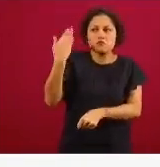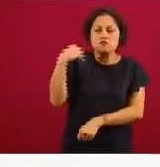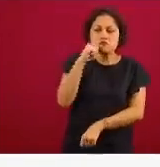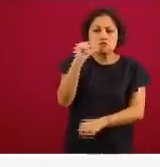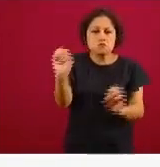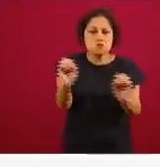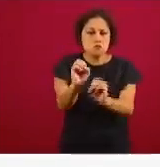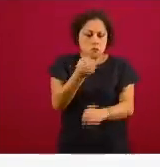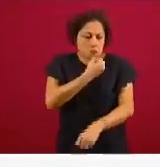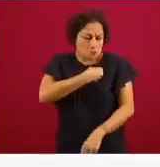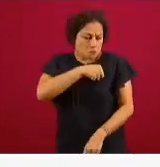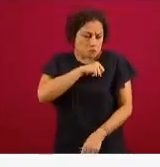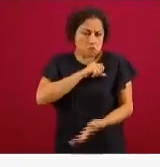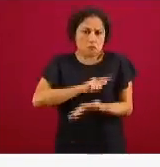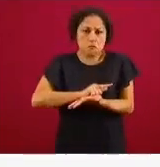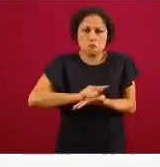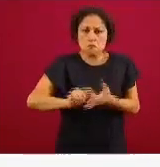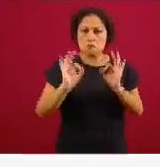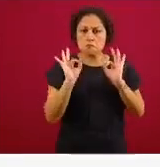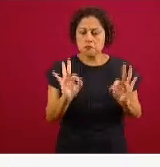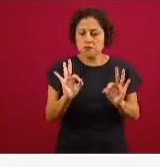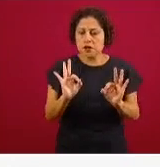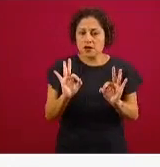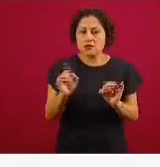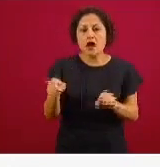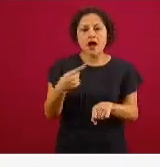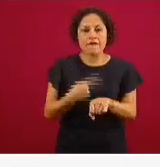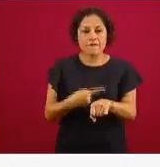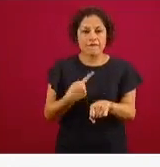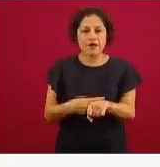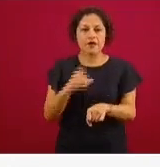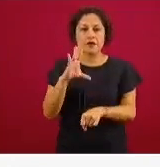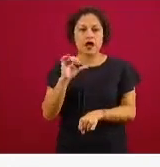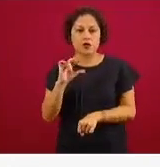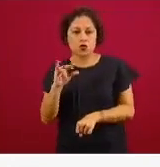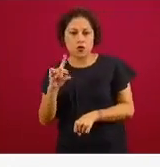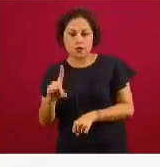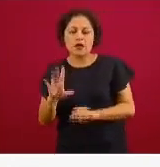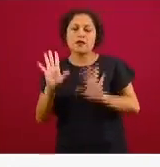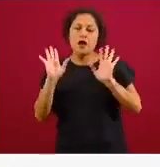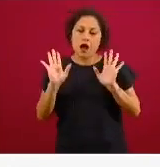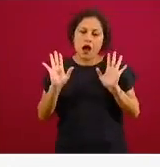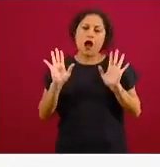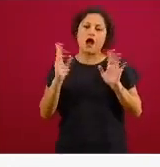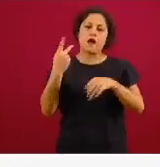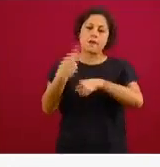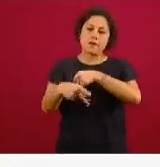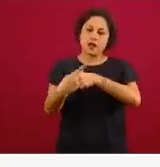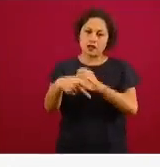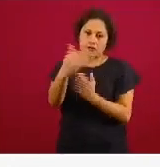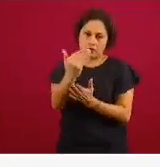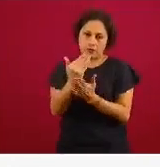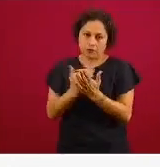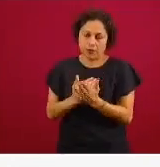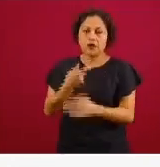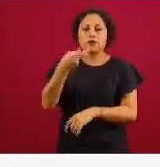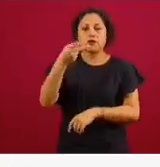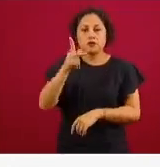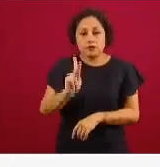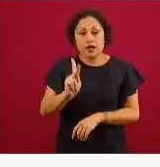y también hemos dicho en algunas ocasiones que se puede tener más de una enfermedad la